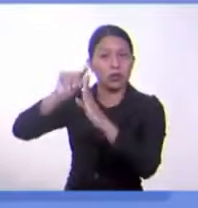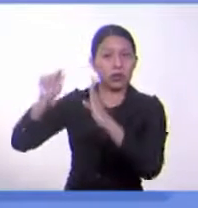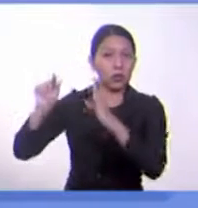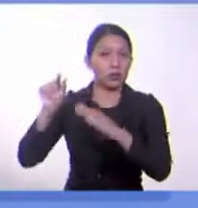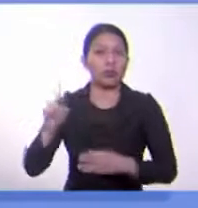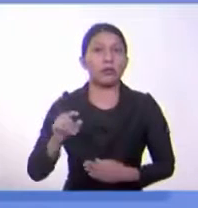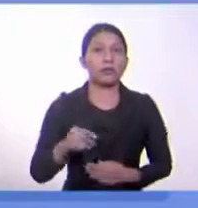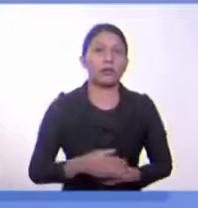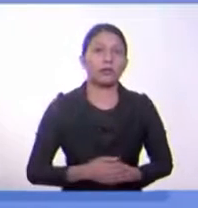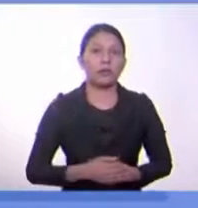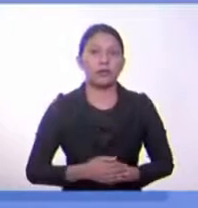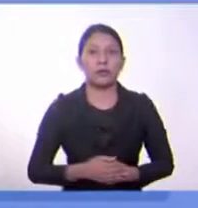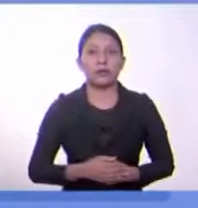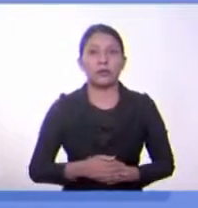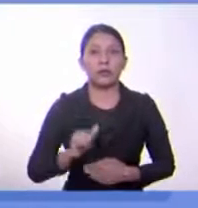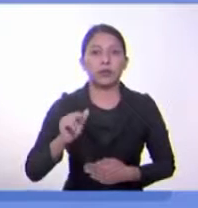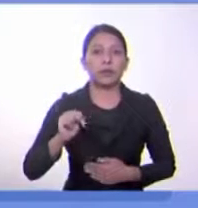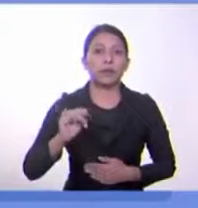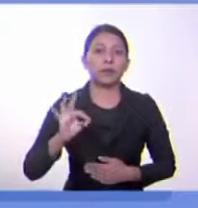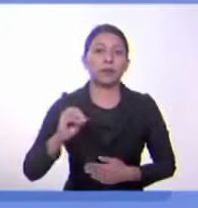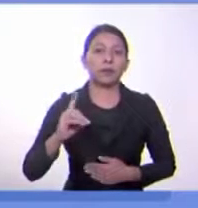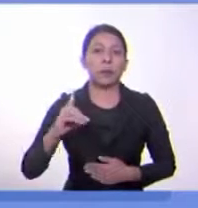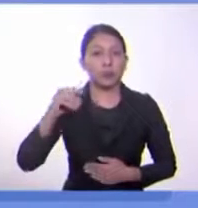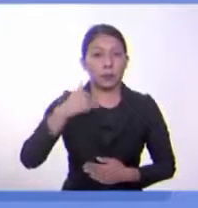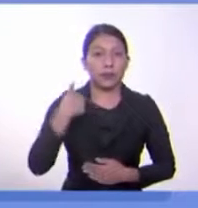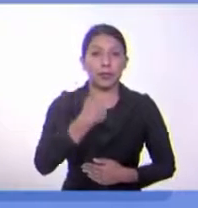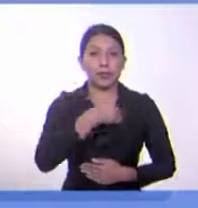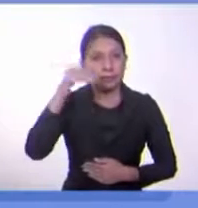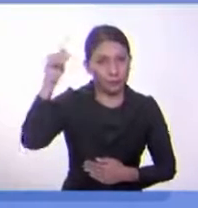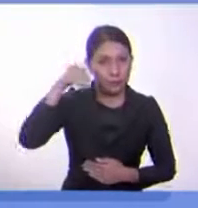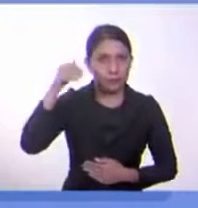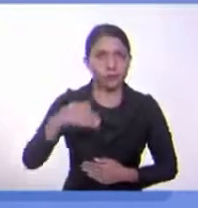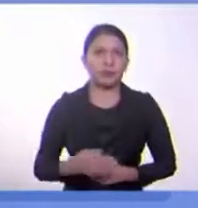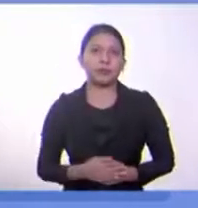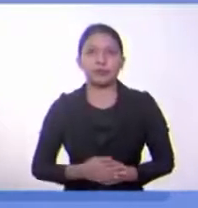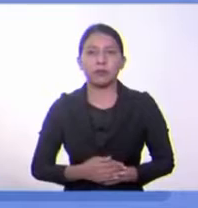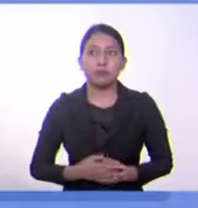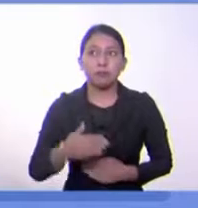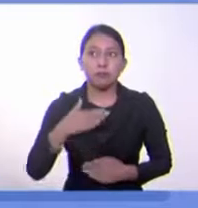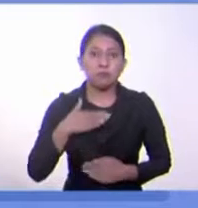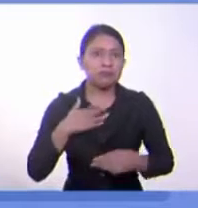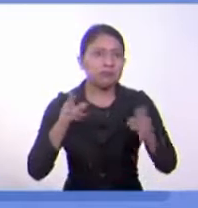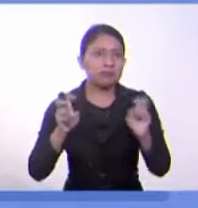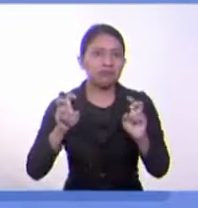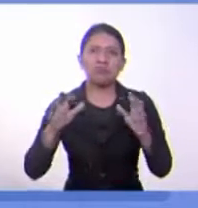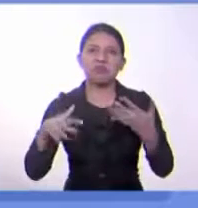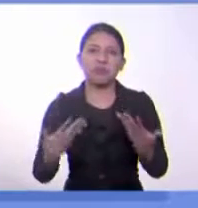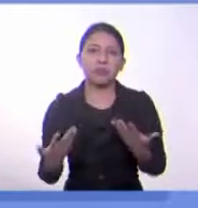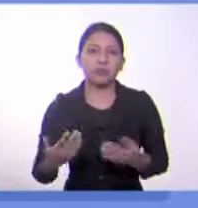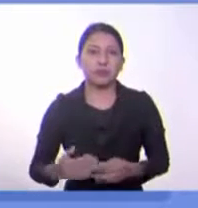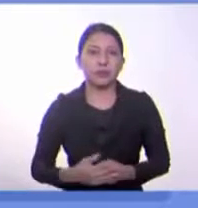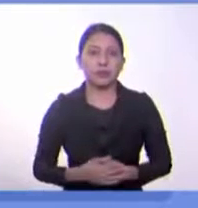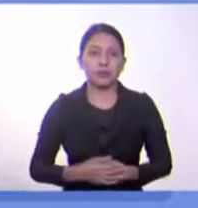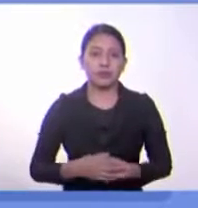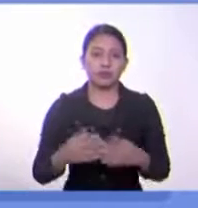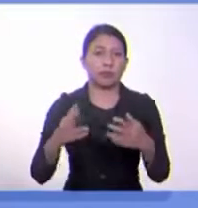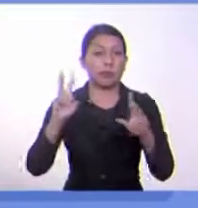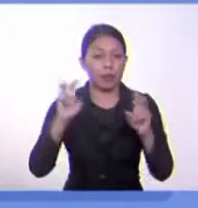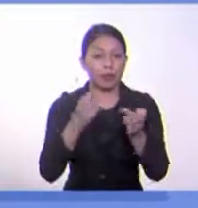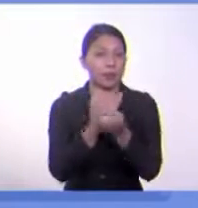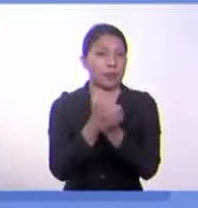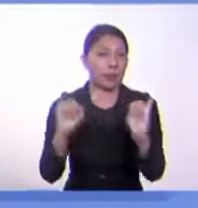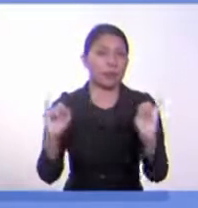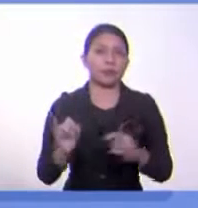Formación Docente del Ministerio de Educación y en esta ocasión les voy a hablar de los resultados de la independencia